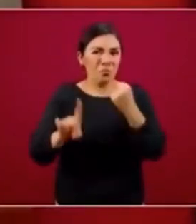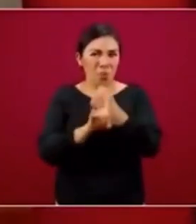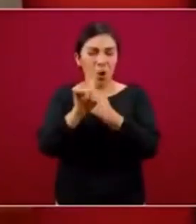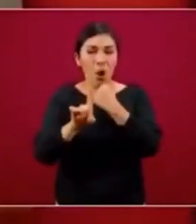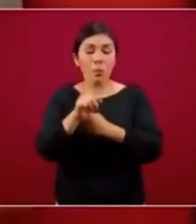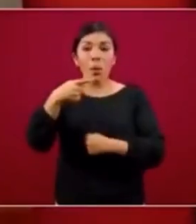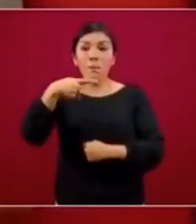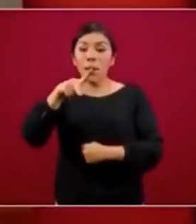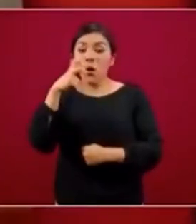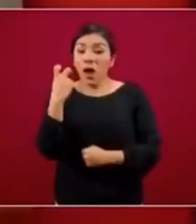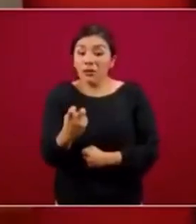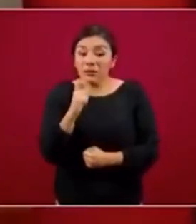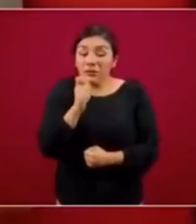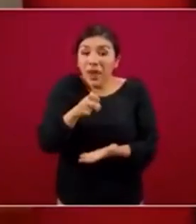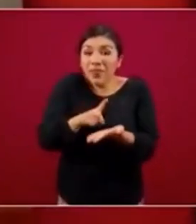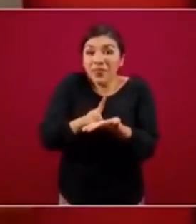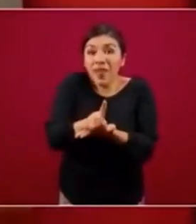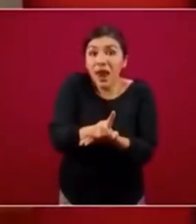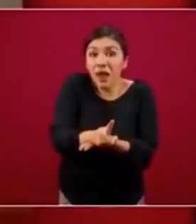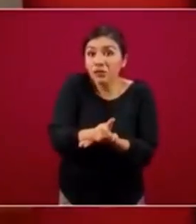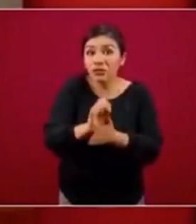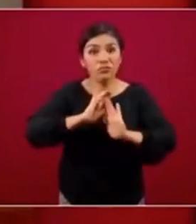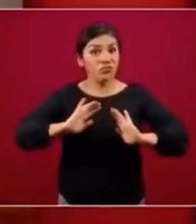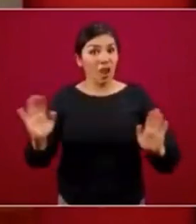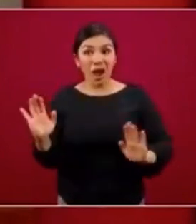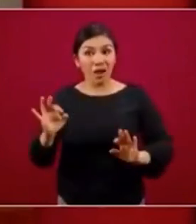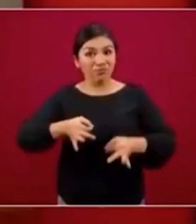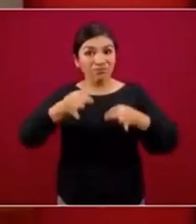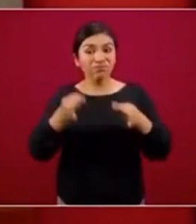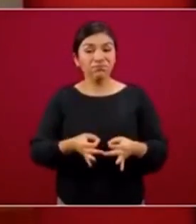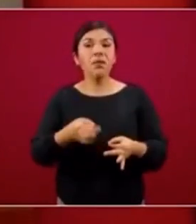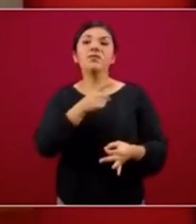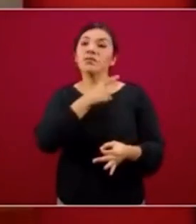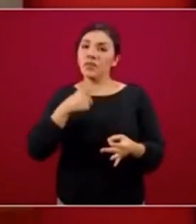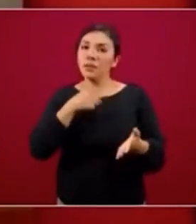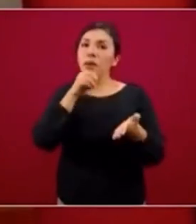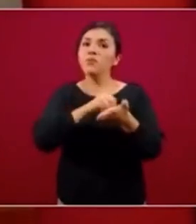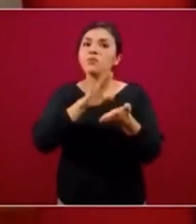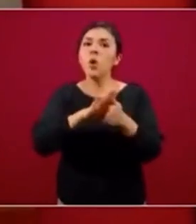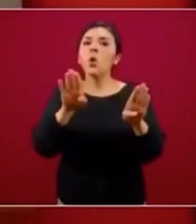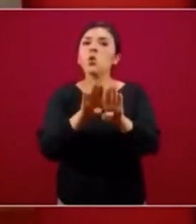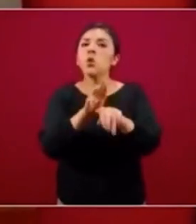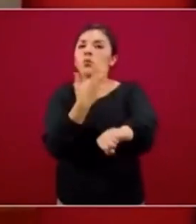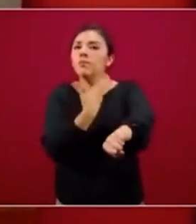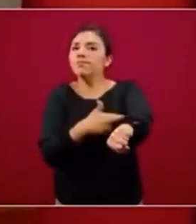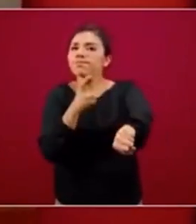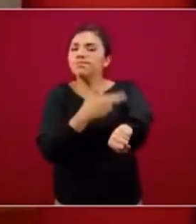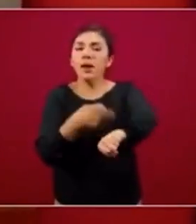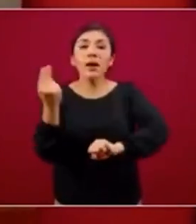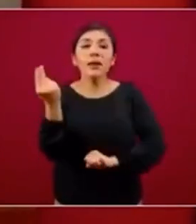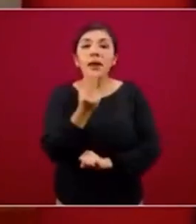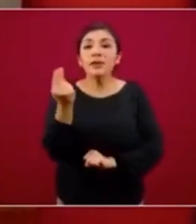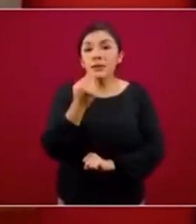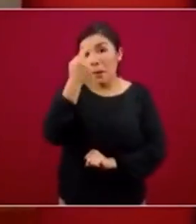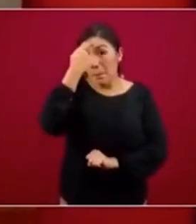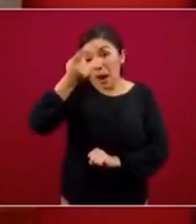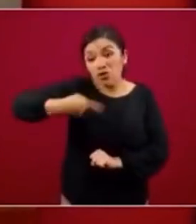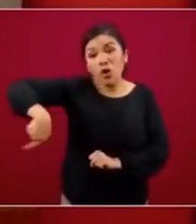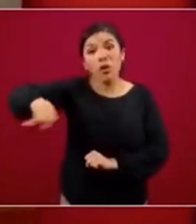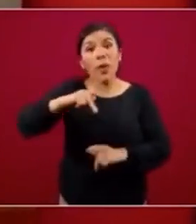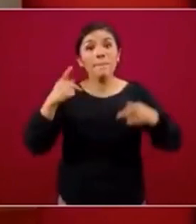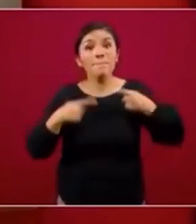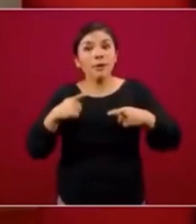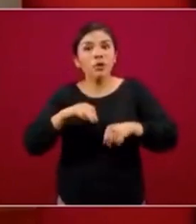constituirse un derecho nosotros tenemos que establecer las estrategias necesarias para que las personas